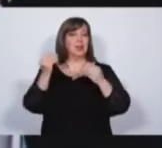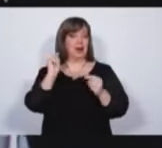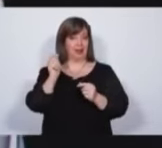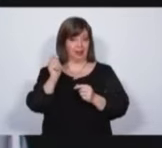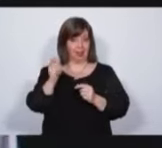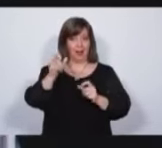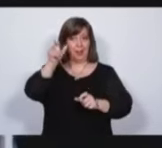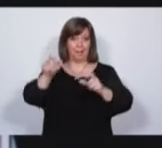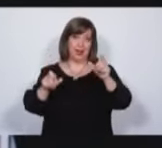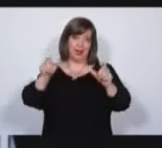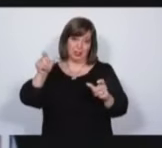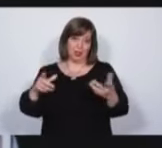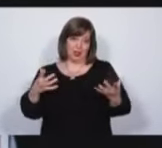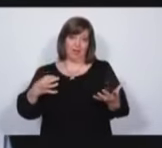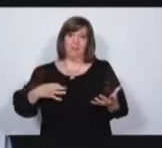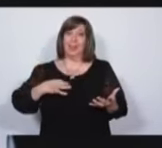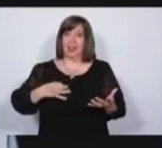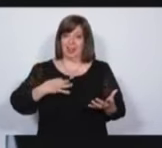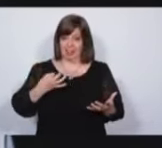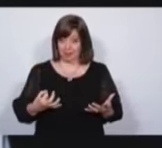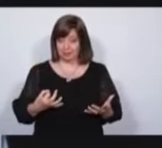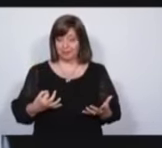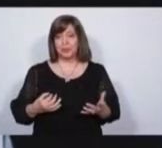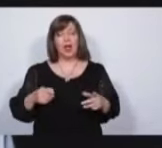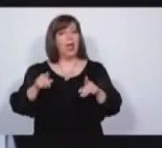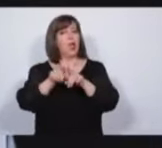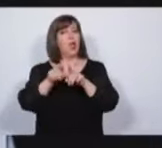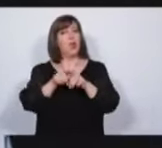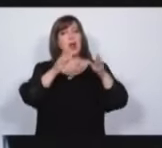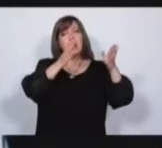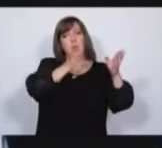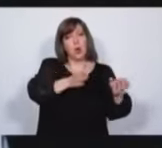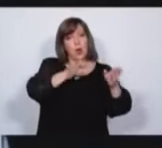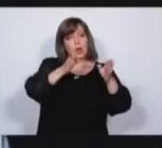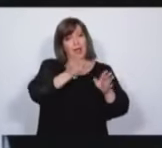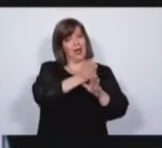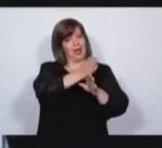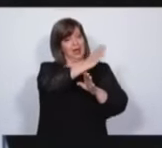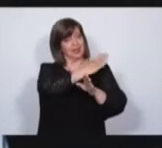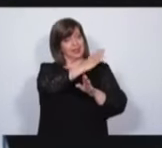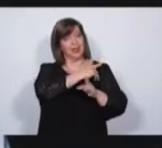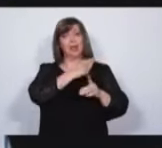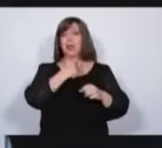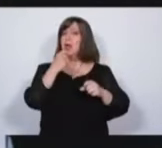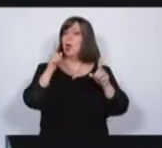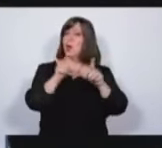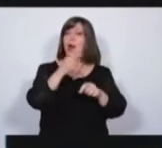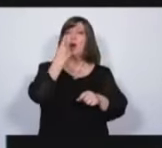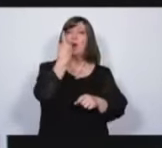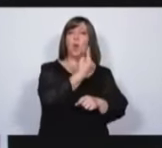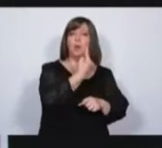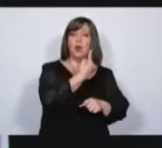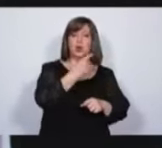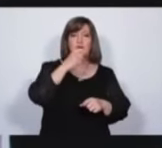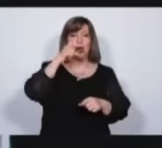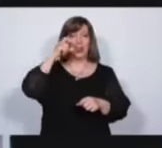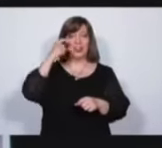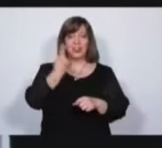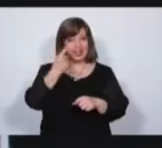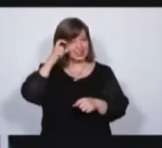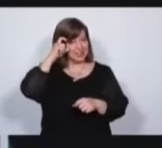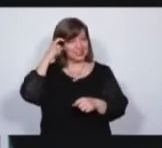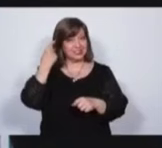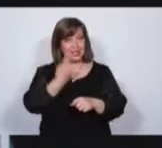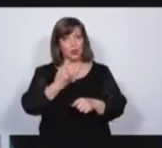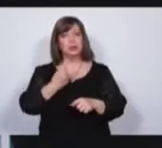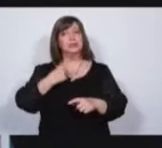en nuestra calidad de vida. De la misma manera que fue en los bloques anteriores, entonces ahora los candidatos tienen un minuto, 10 segundos para responder sobre